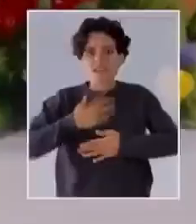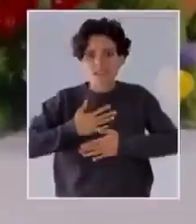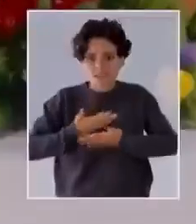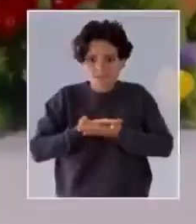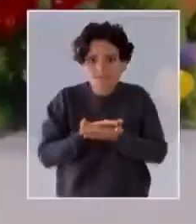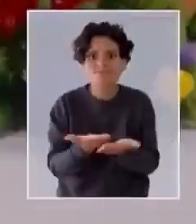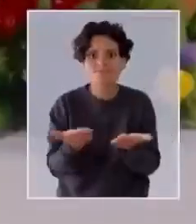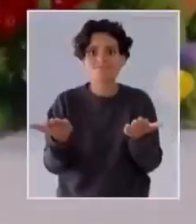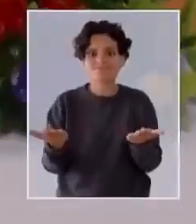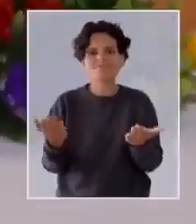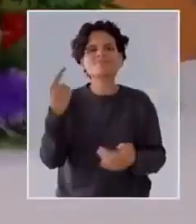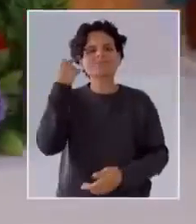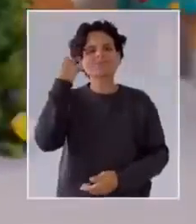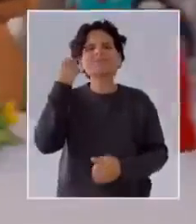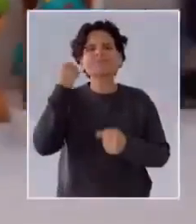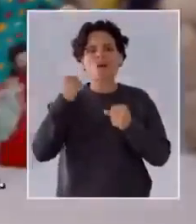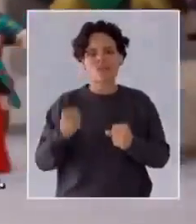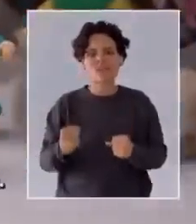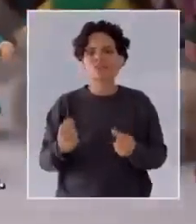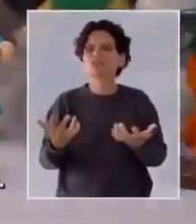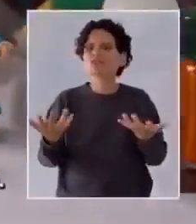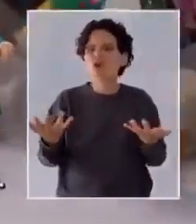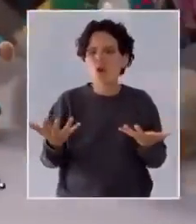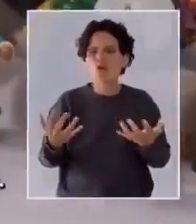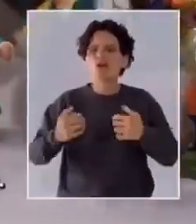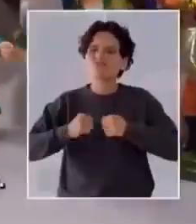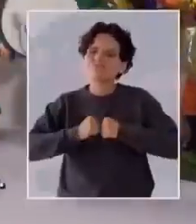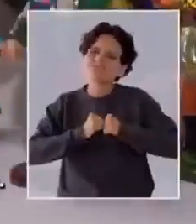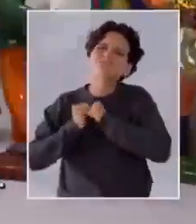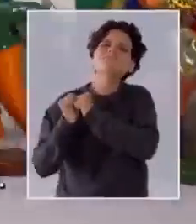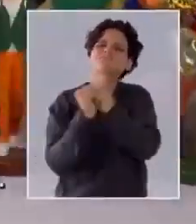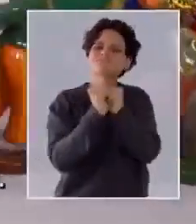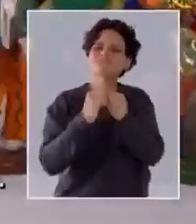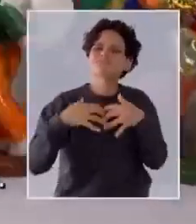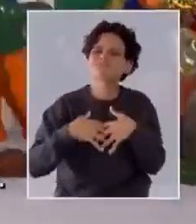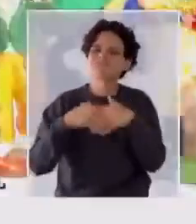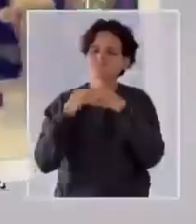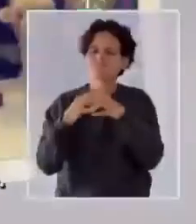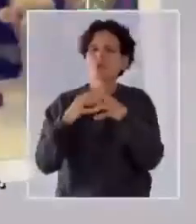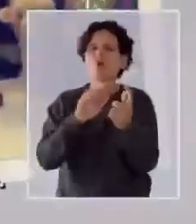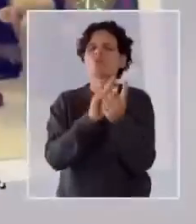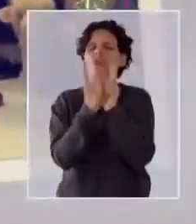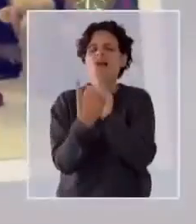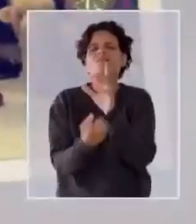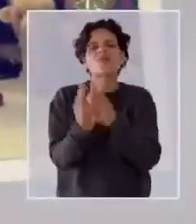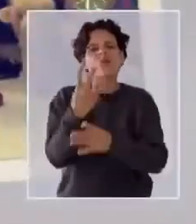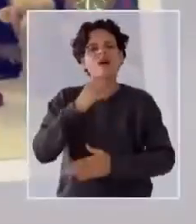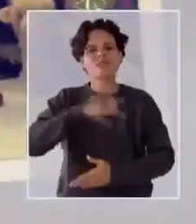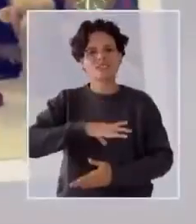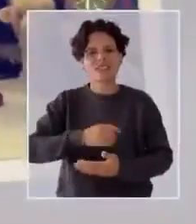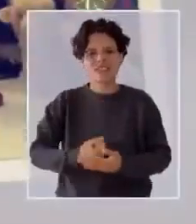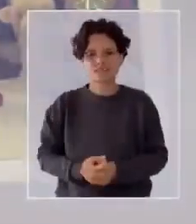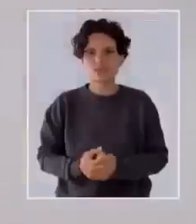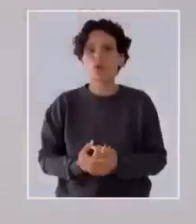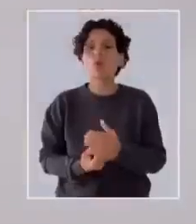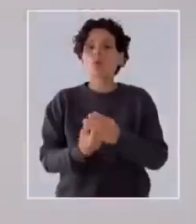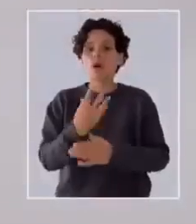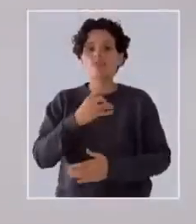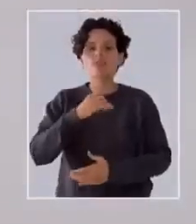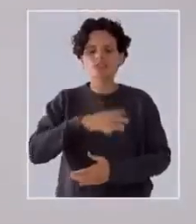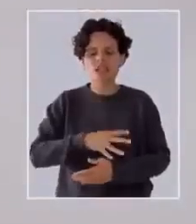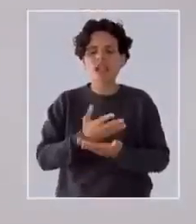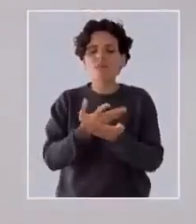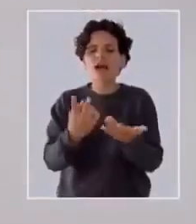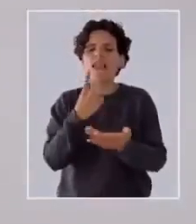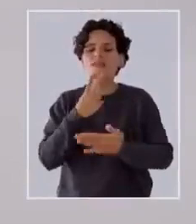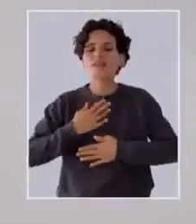Sé que es posible. Si nos unimos, los cambios abrazarán el Chile que viene. Un nuevo